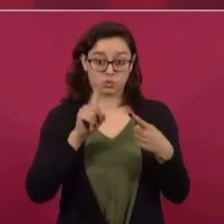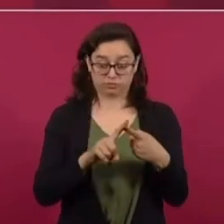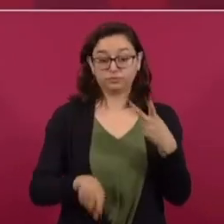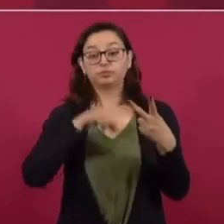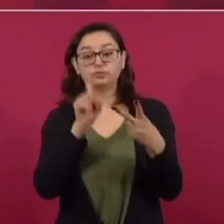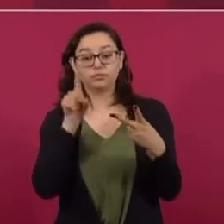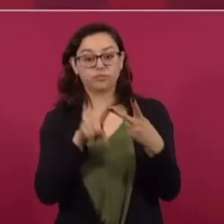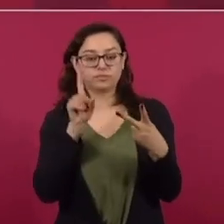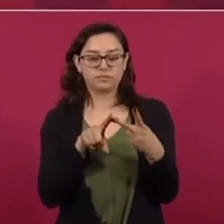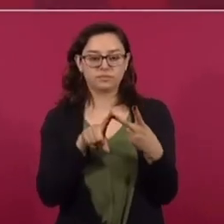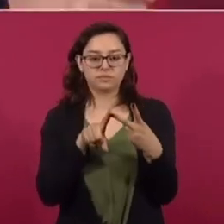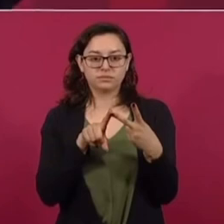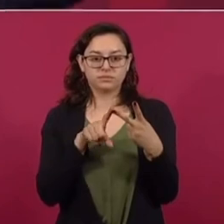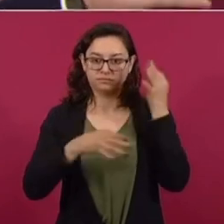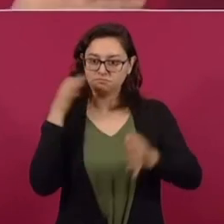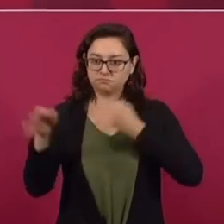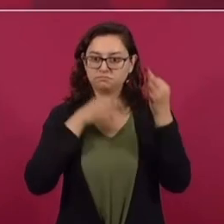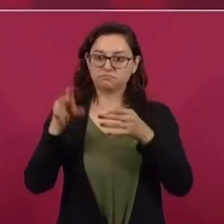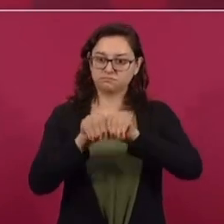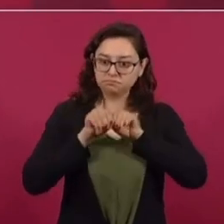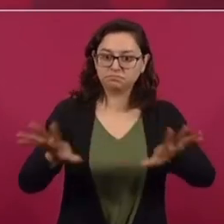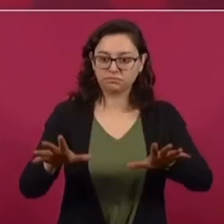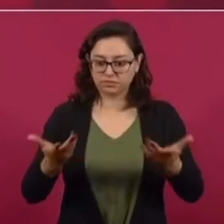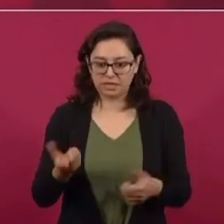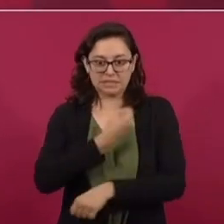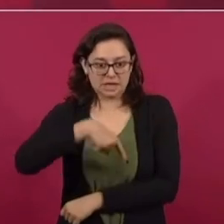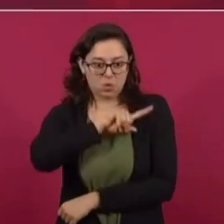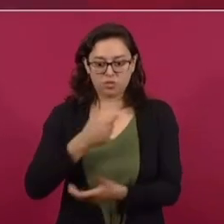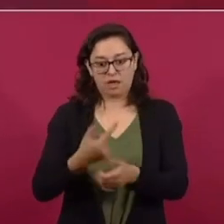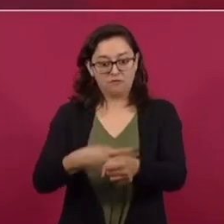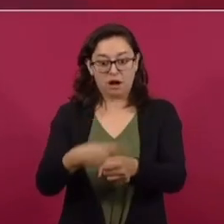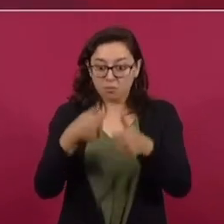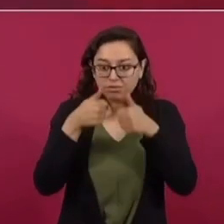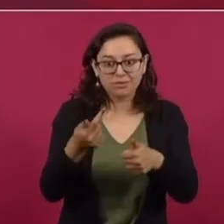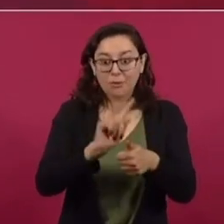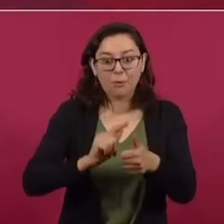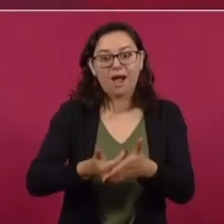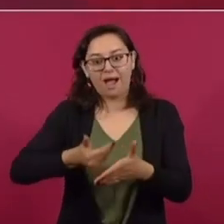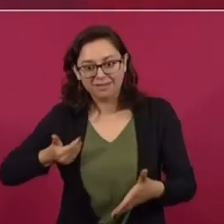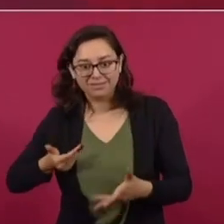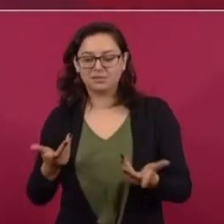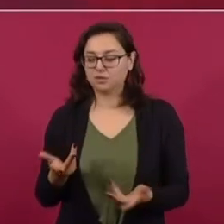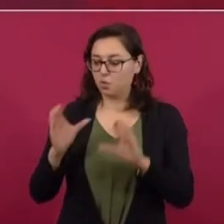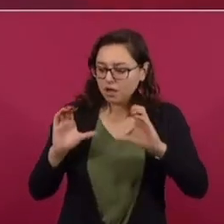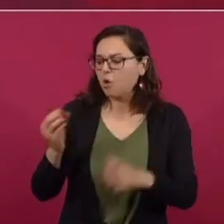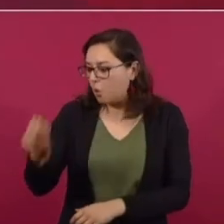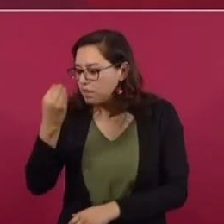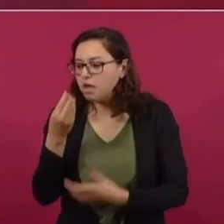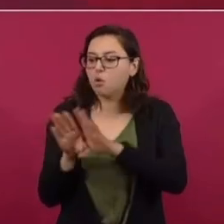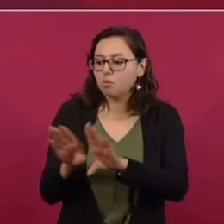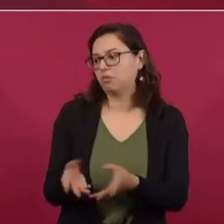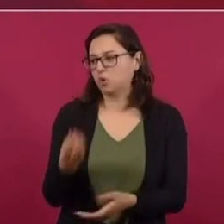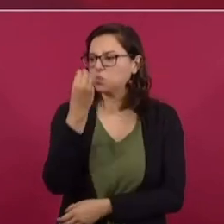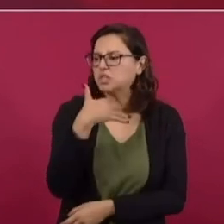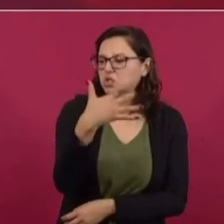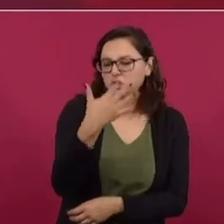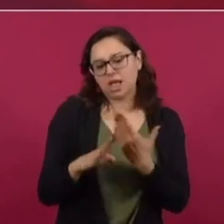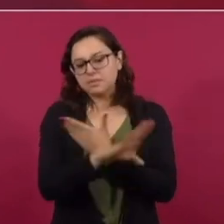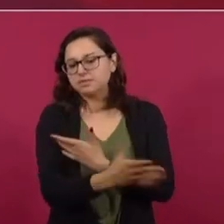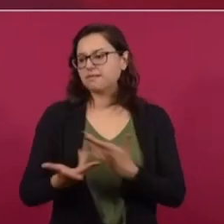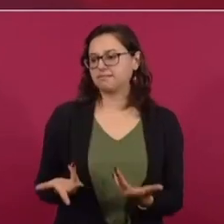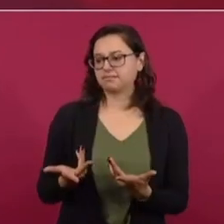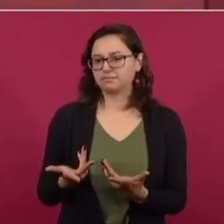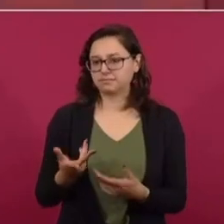campaña. Y la otra es la de la alimentación. La de los productos chatarra. El daño